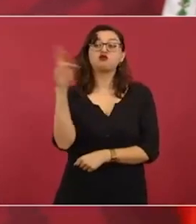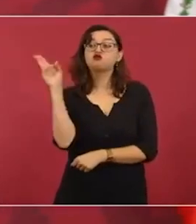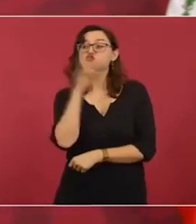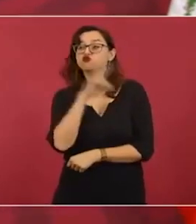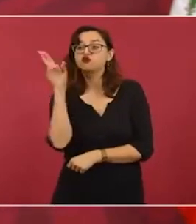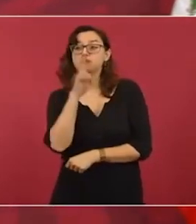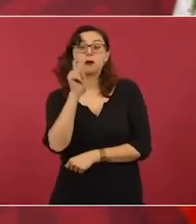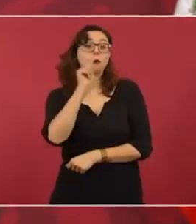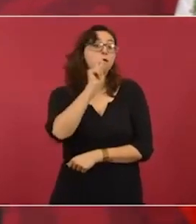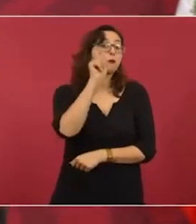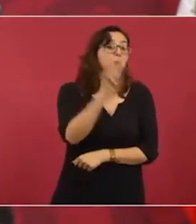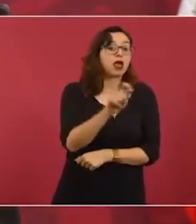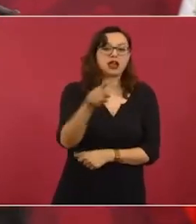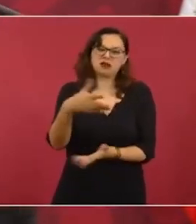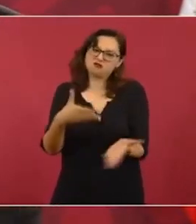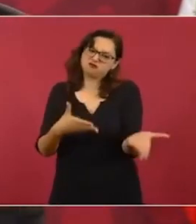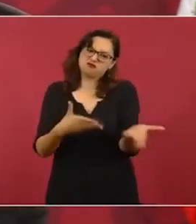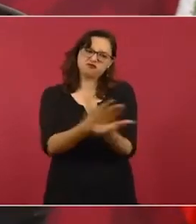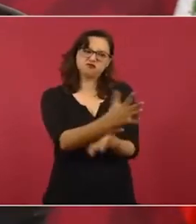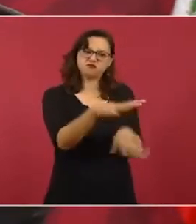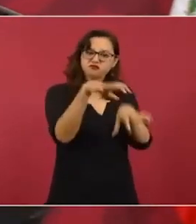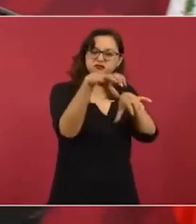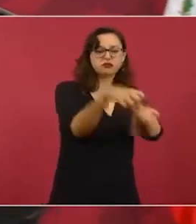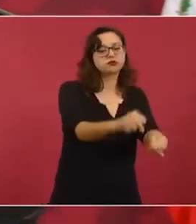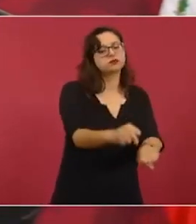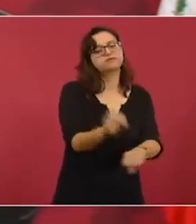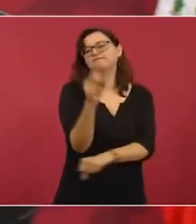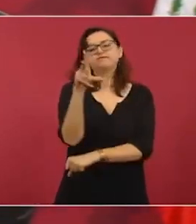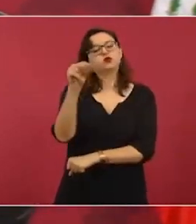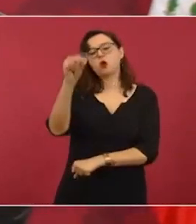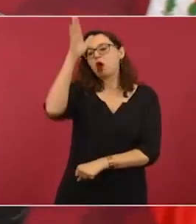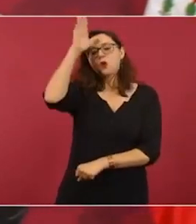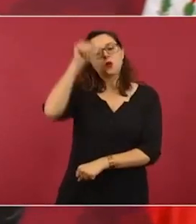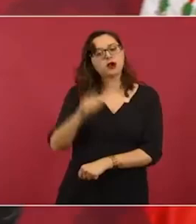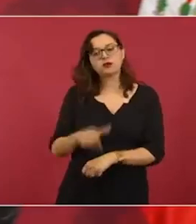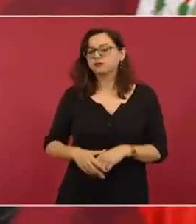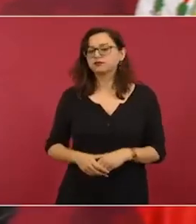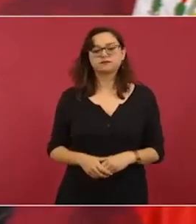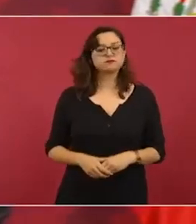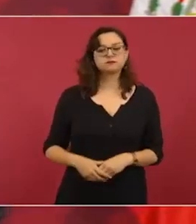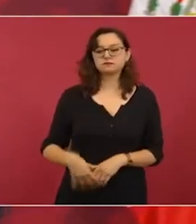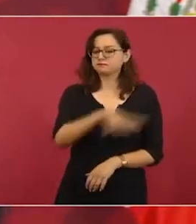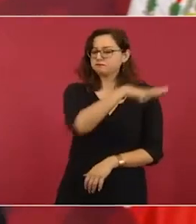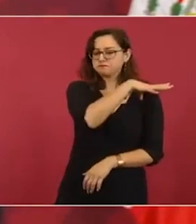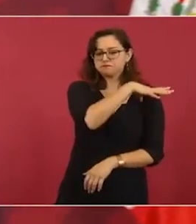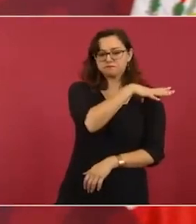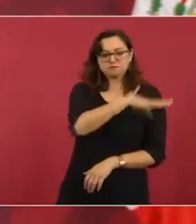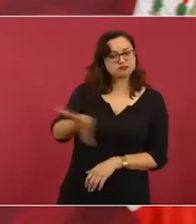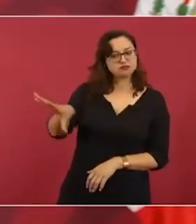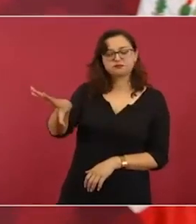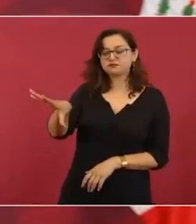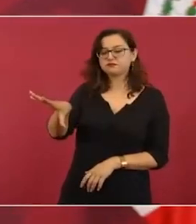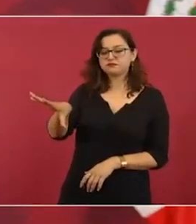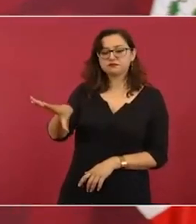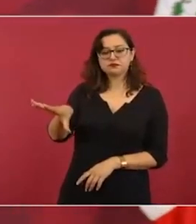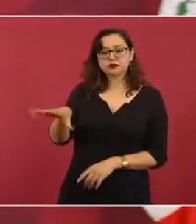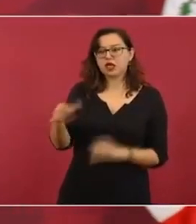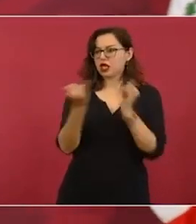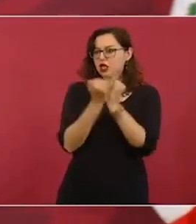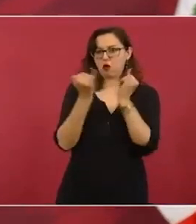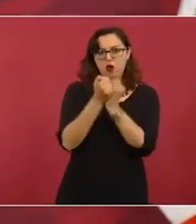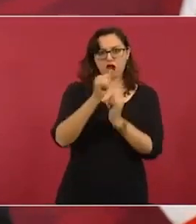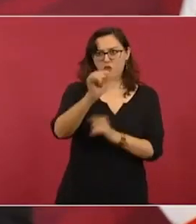cómo condenamos todas las invasiones. Pero no podemos tampoco